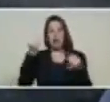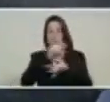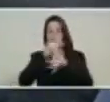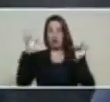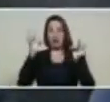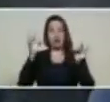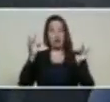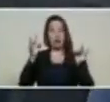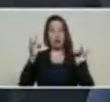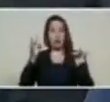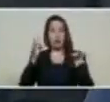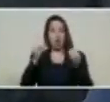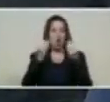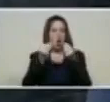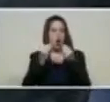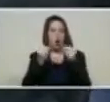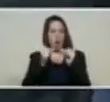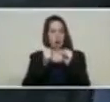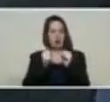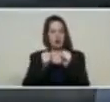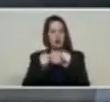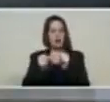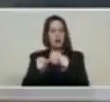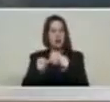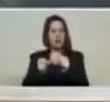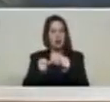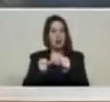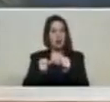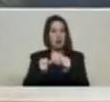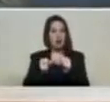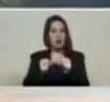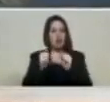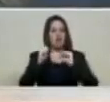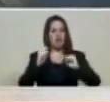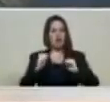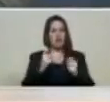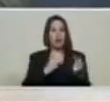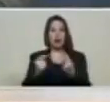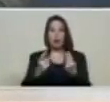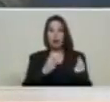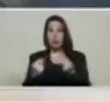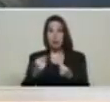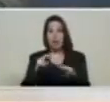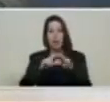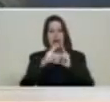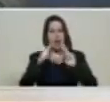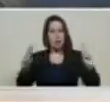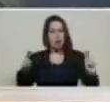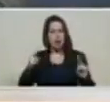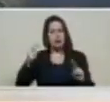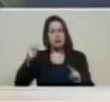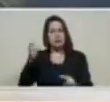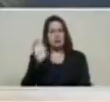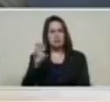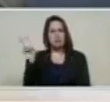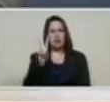estabilizar de una manera contundente la economía y la paz económica del país.